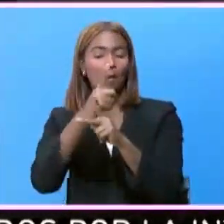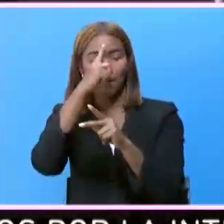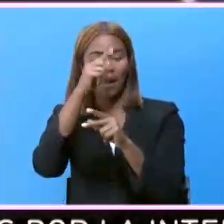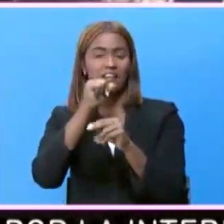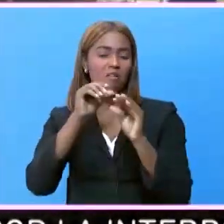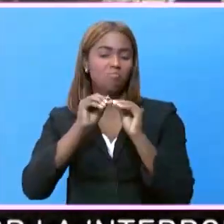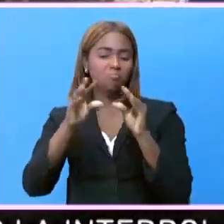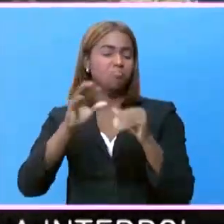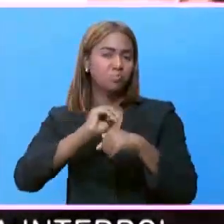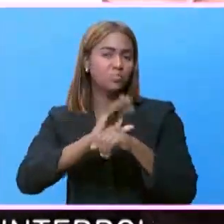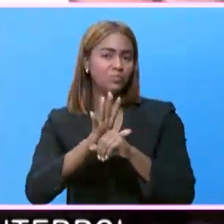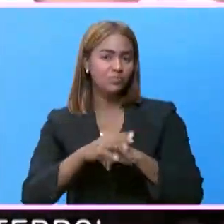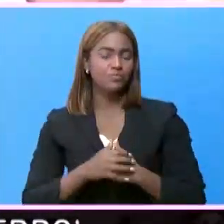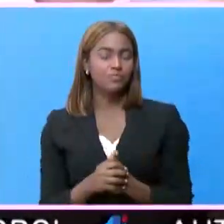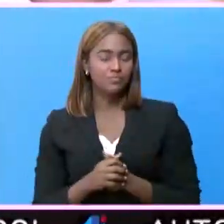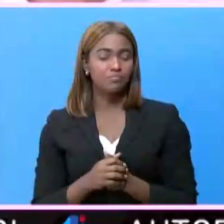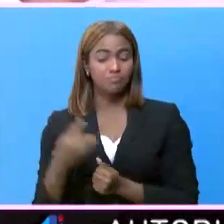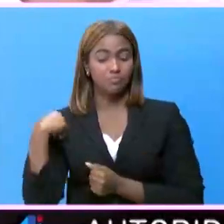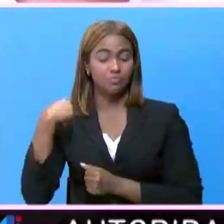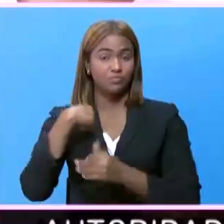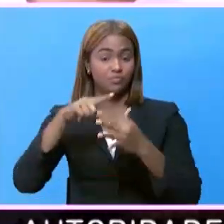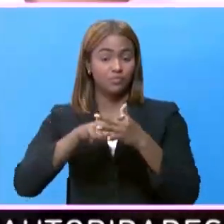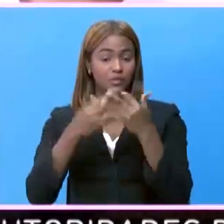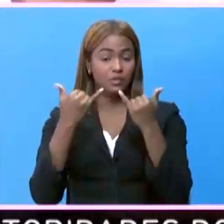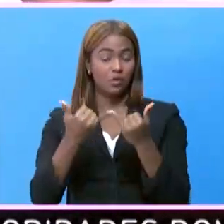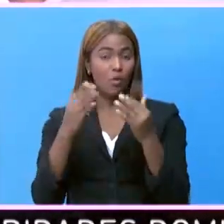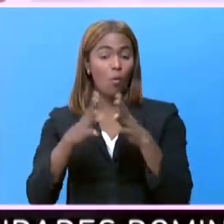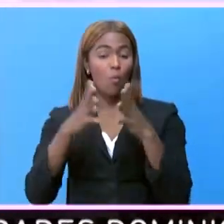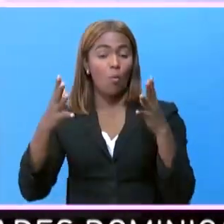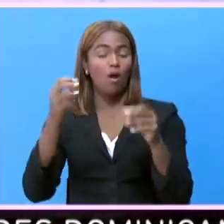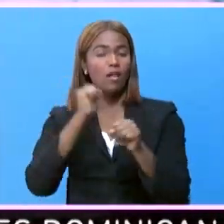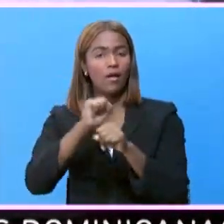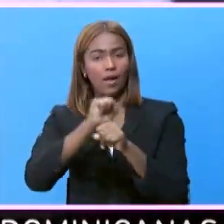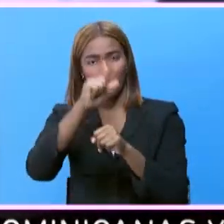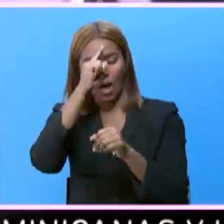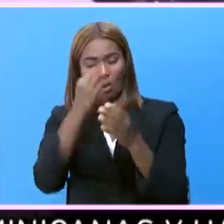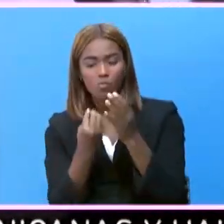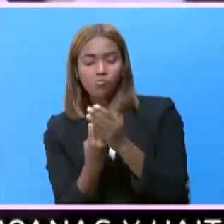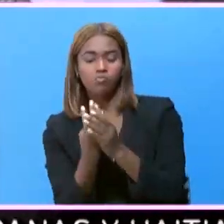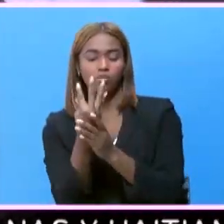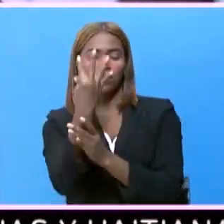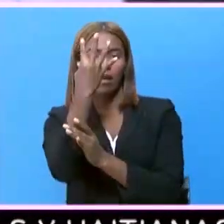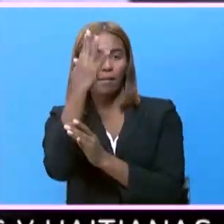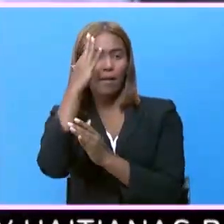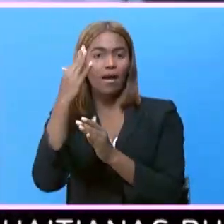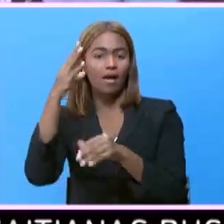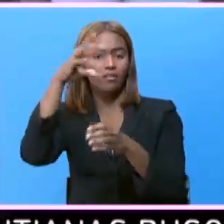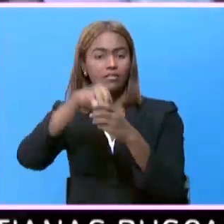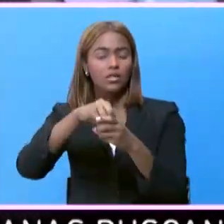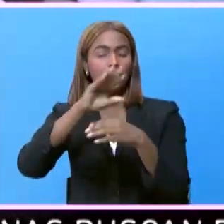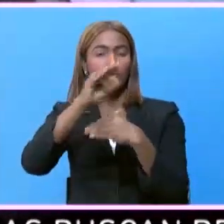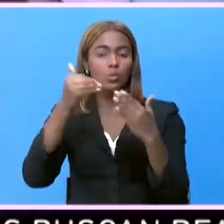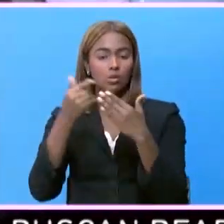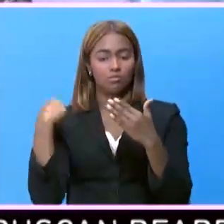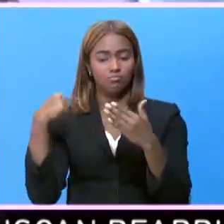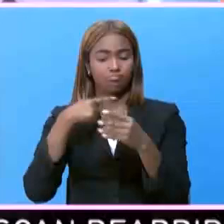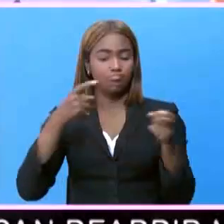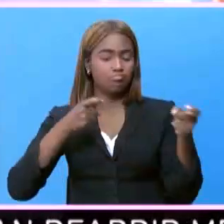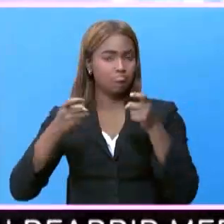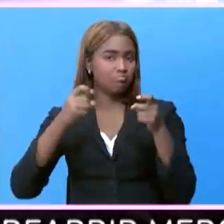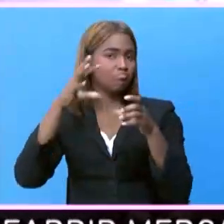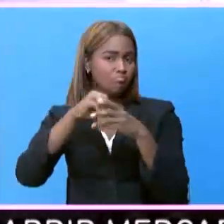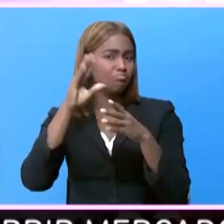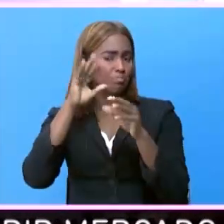prevenir el COVID-19. Nosotros empezamos hoy un gran plan de reforestación que estará presente durante toda nuestra administración